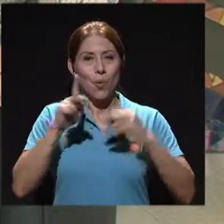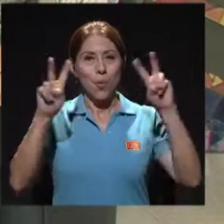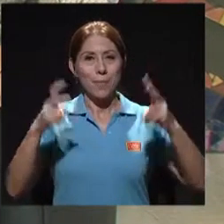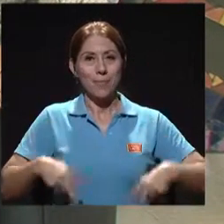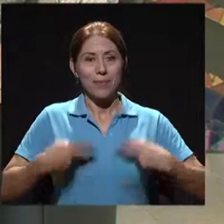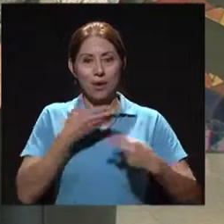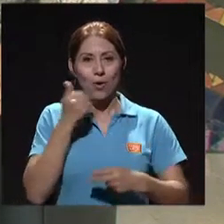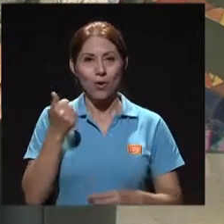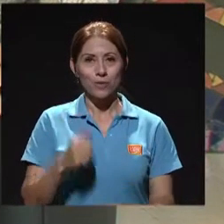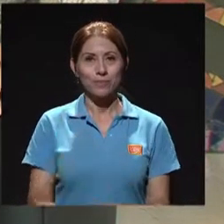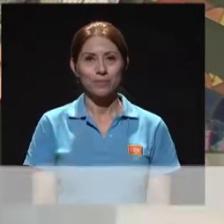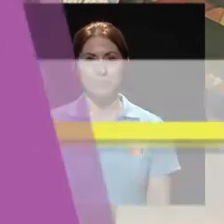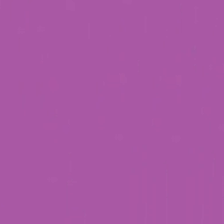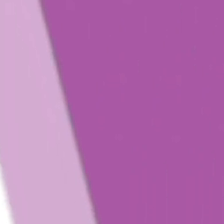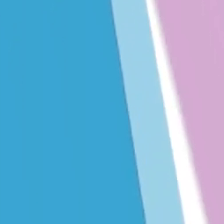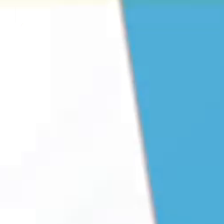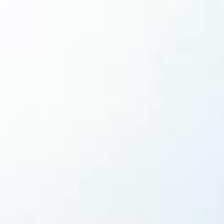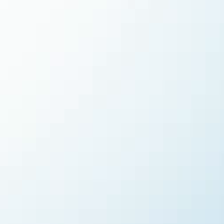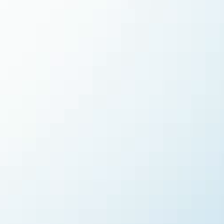somos...